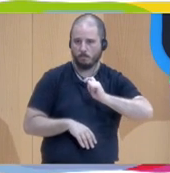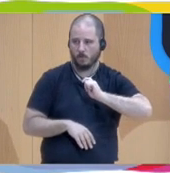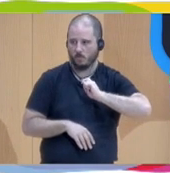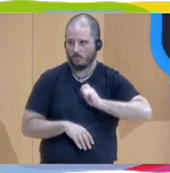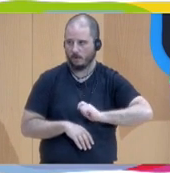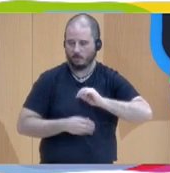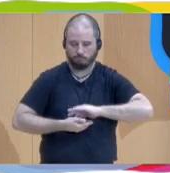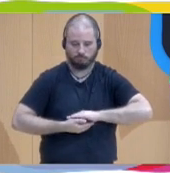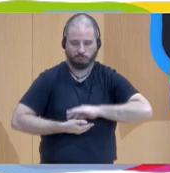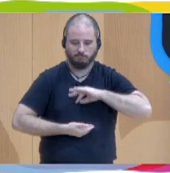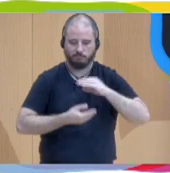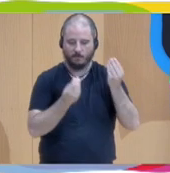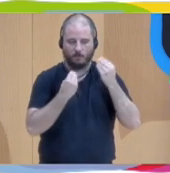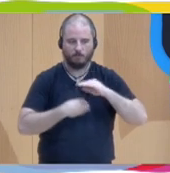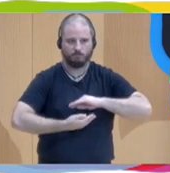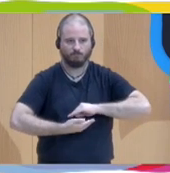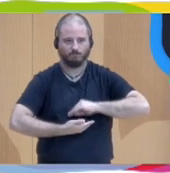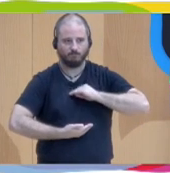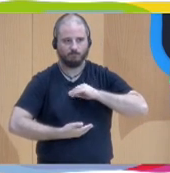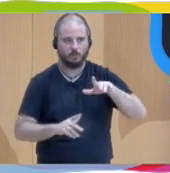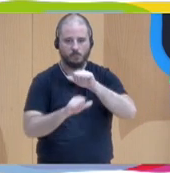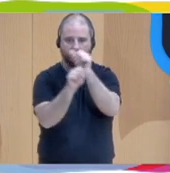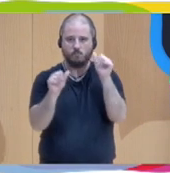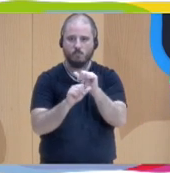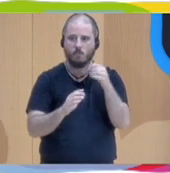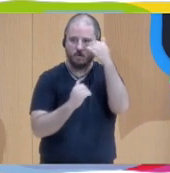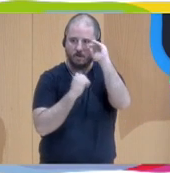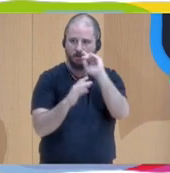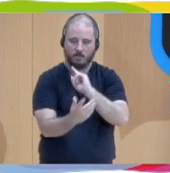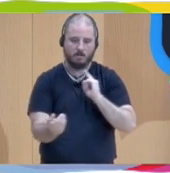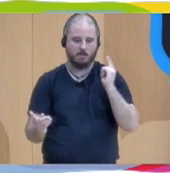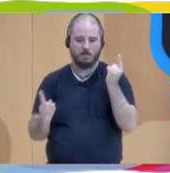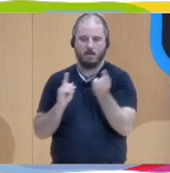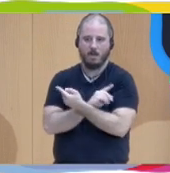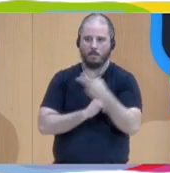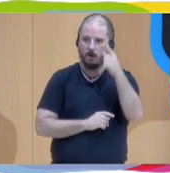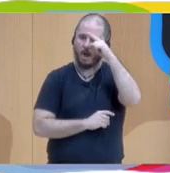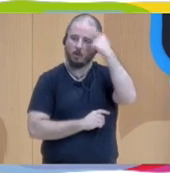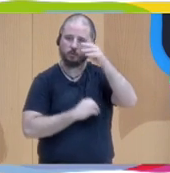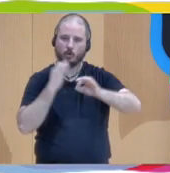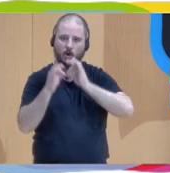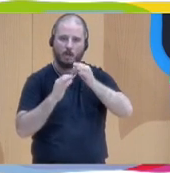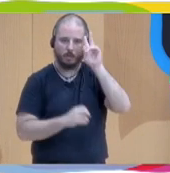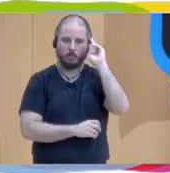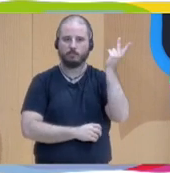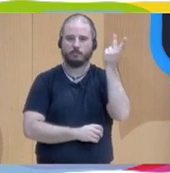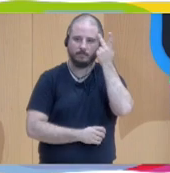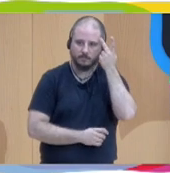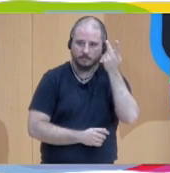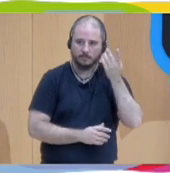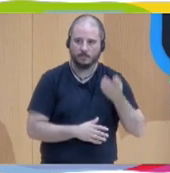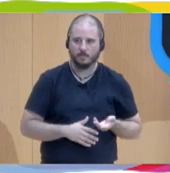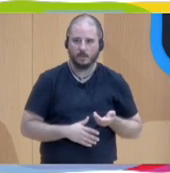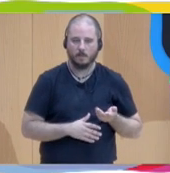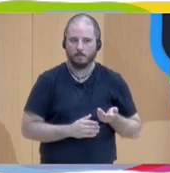profesionales, para lograr cambiar el modelo de atención y promover ese cambio de cultura en las organizaciones. ¿Qué habría que hacer en